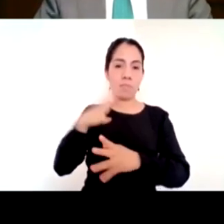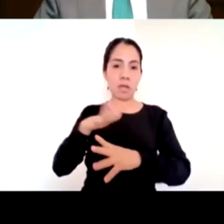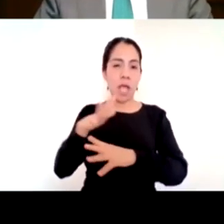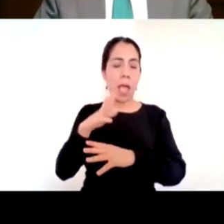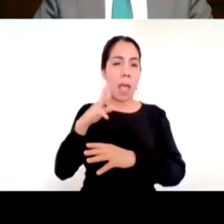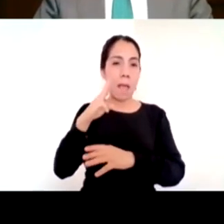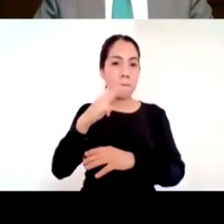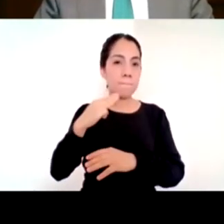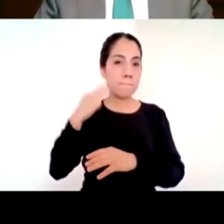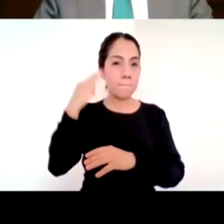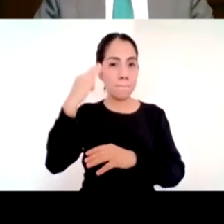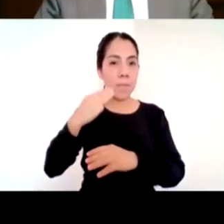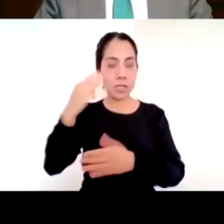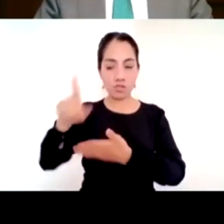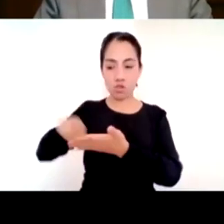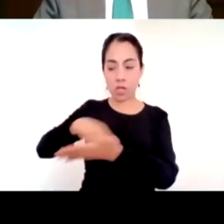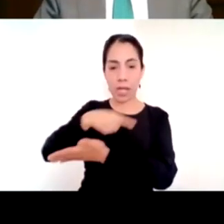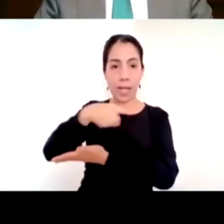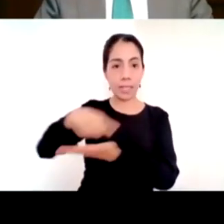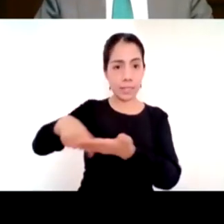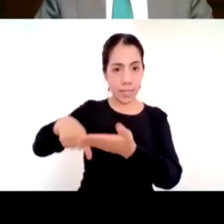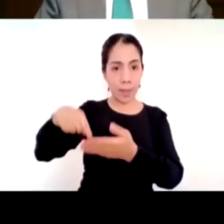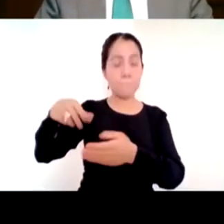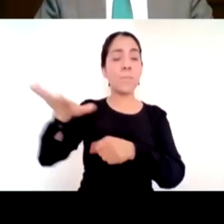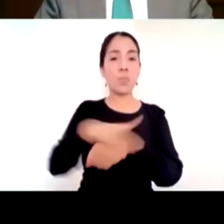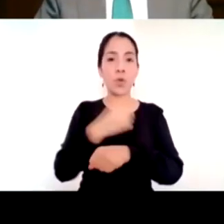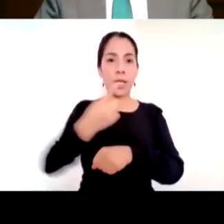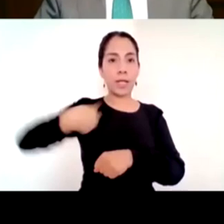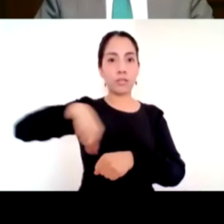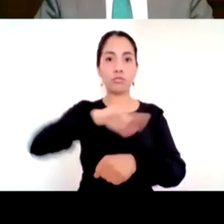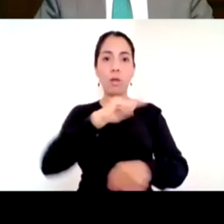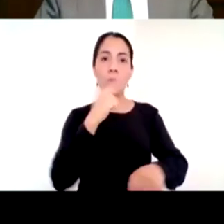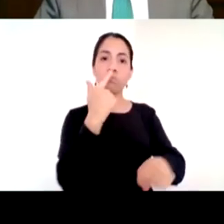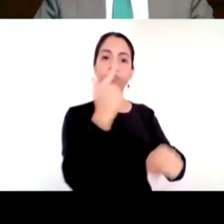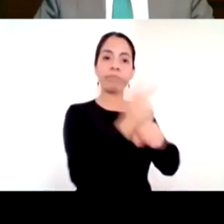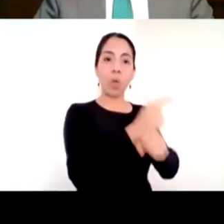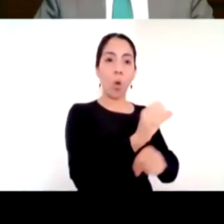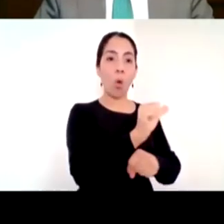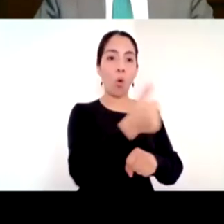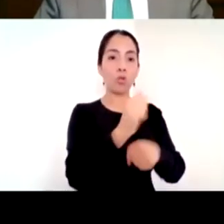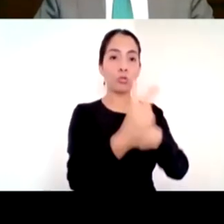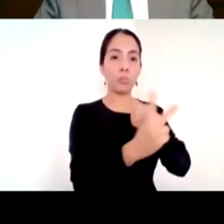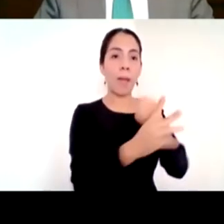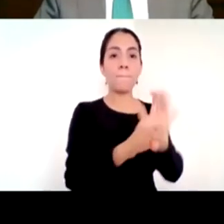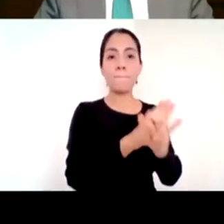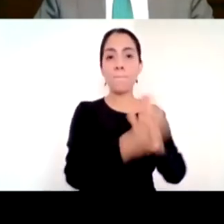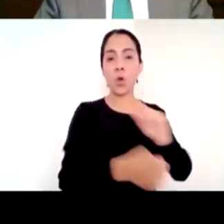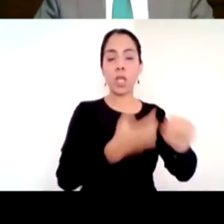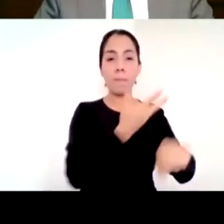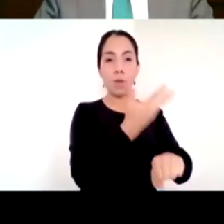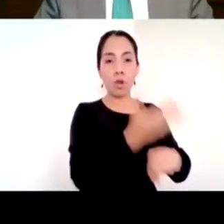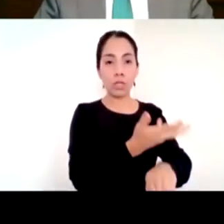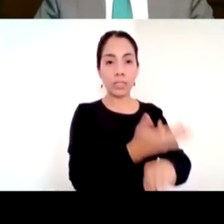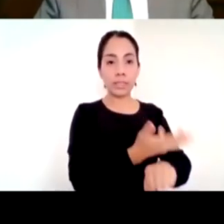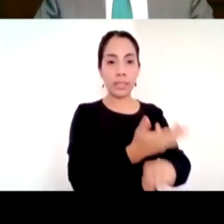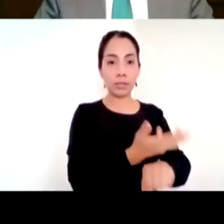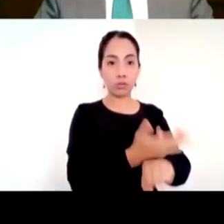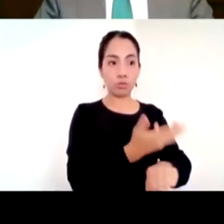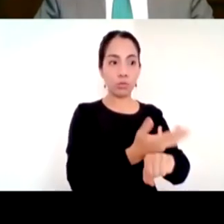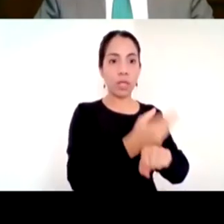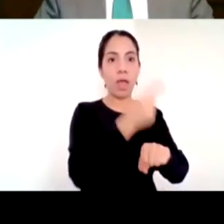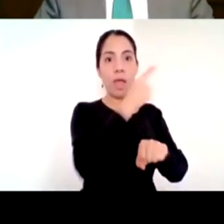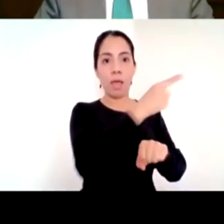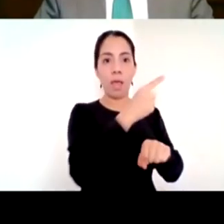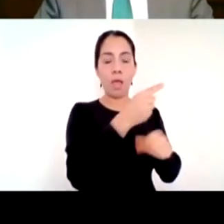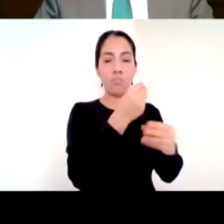Entonces, esto permitió que la pandemia no avanzara como venía siendo, en gran parte porque la suspensión